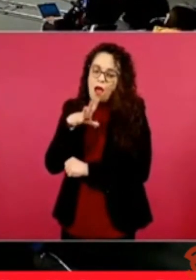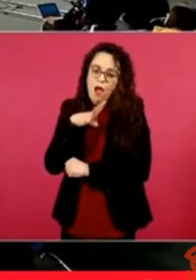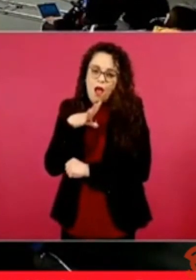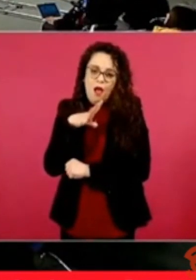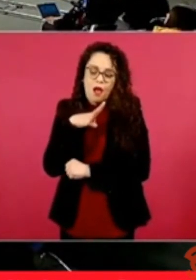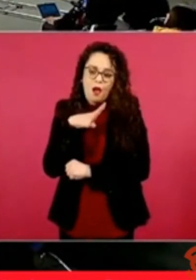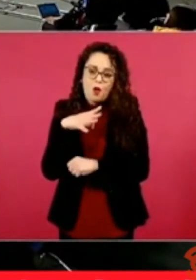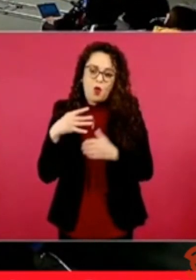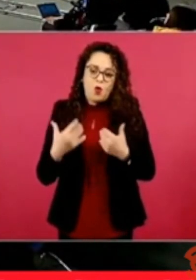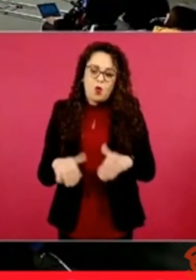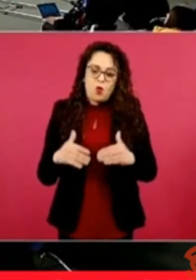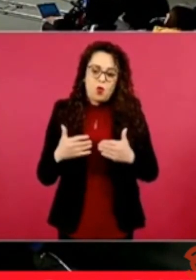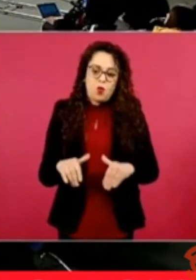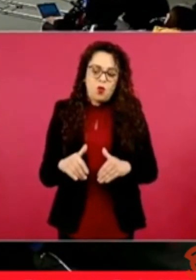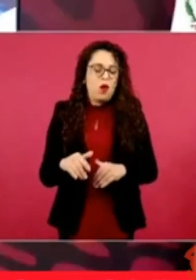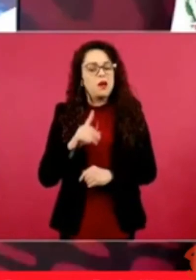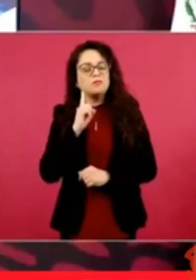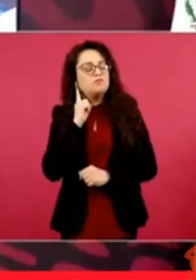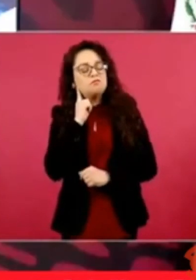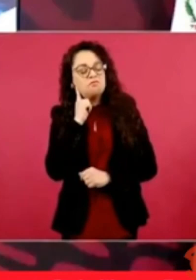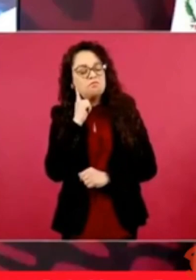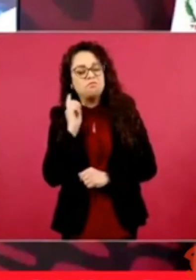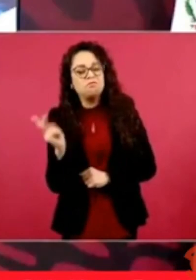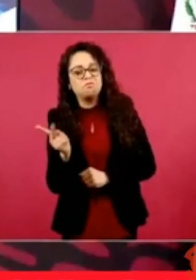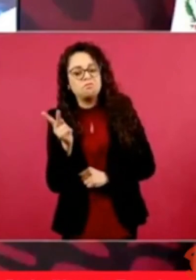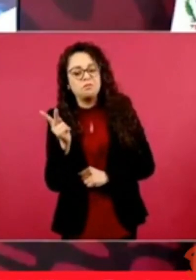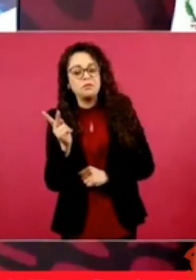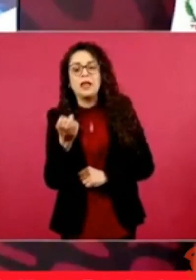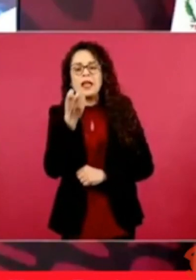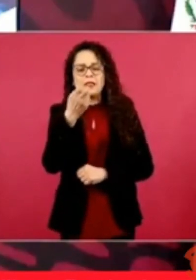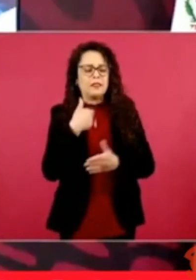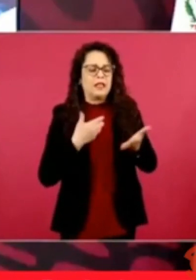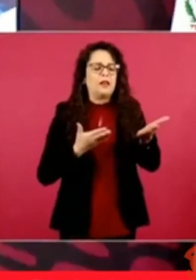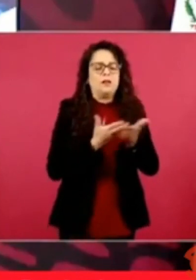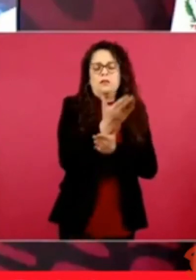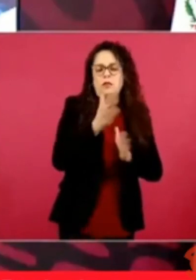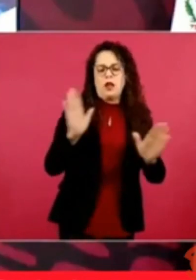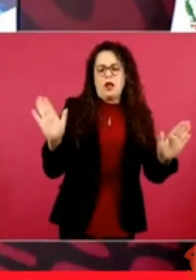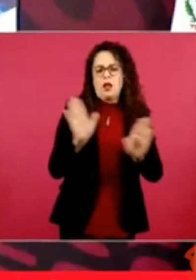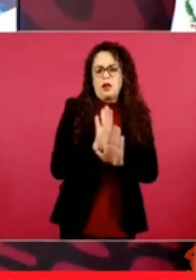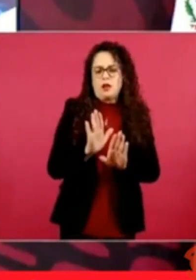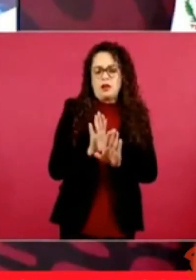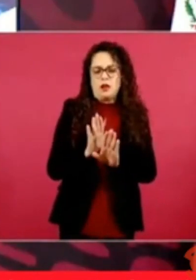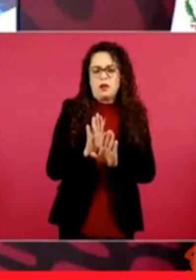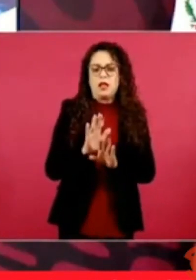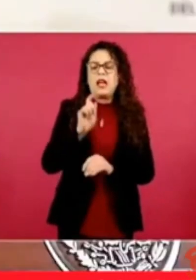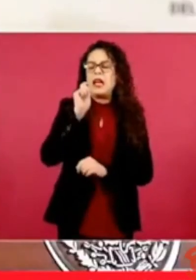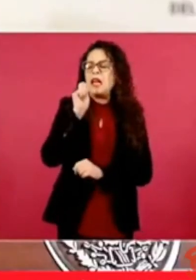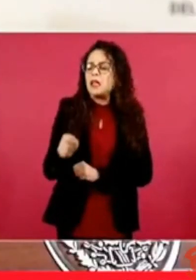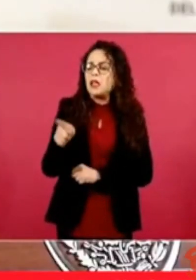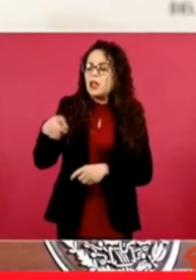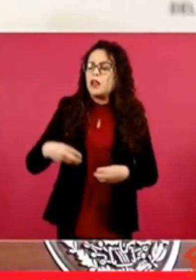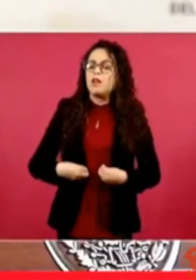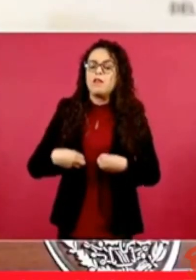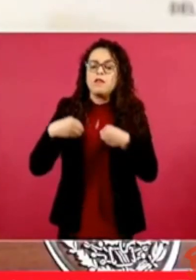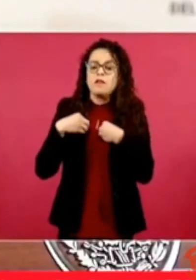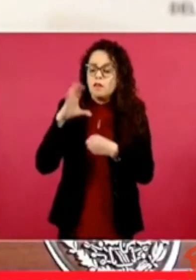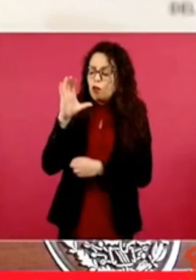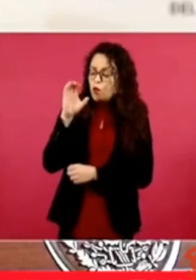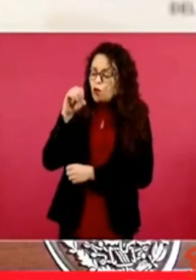No quiero meterme en eso, sencillamente hay vida comunitaria. Sí.